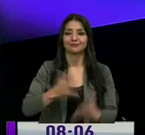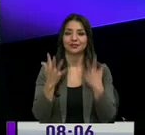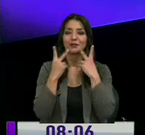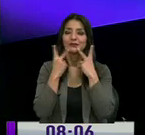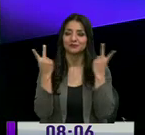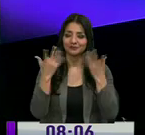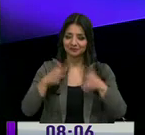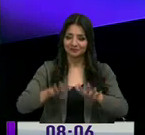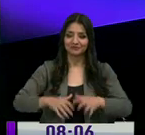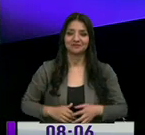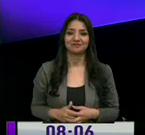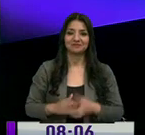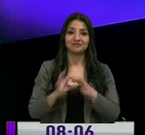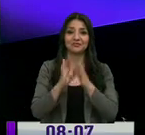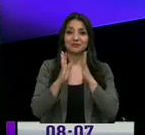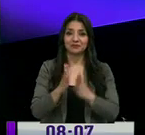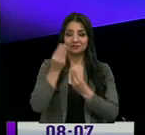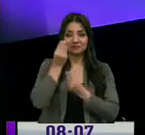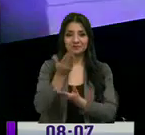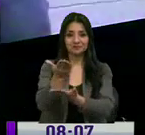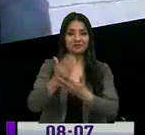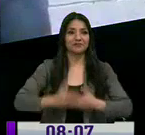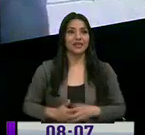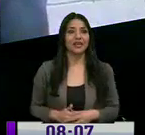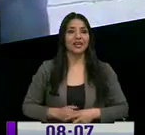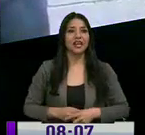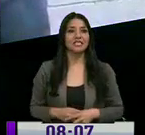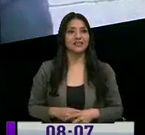públicas. Sofía Intimidia nos cuenta, está ahí.